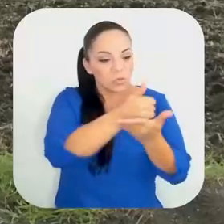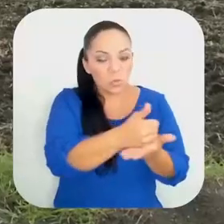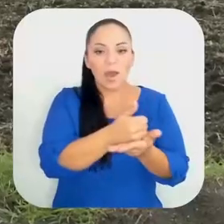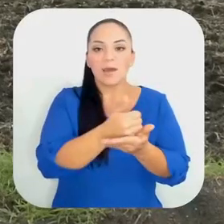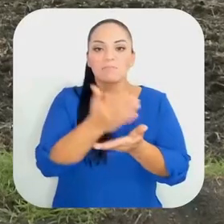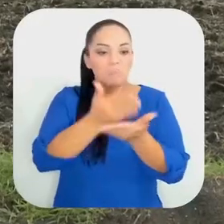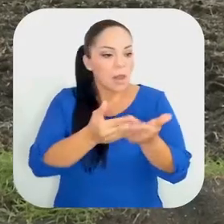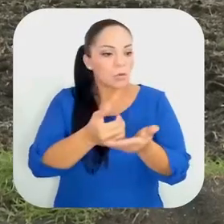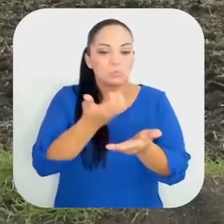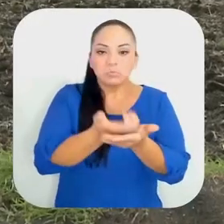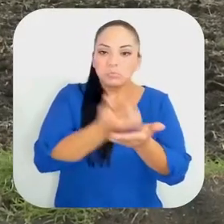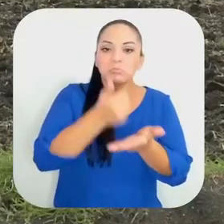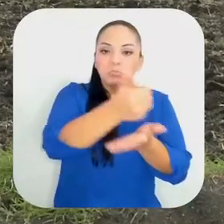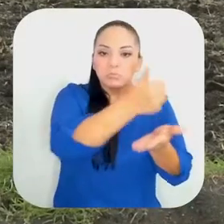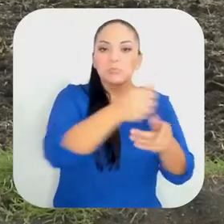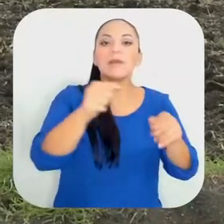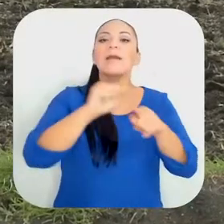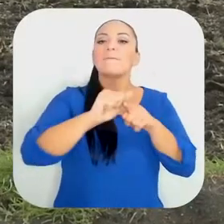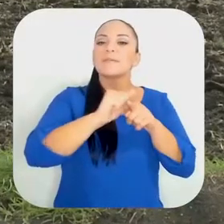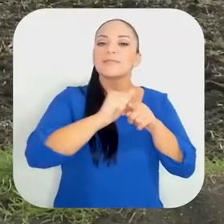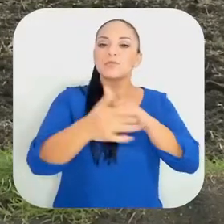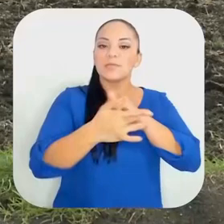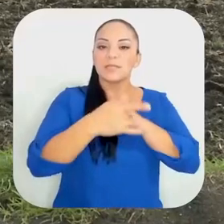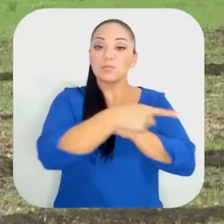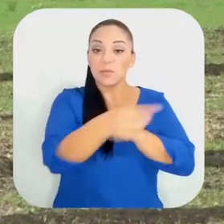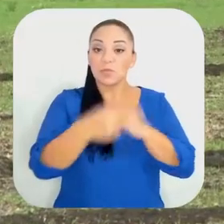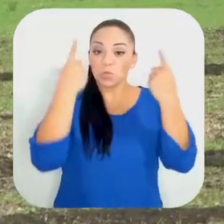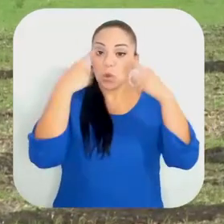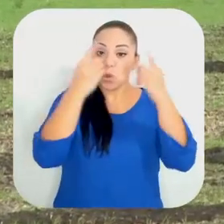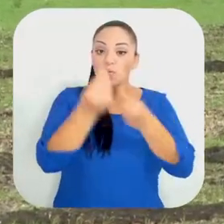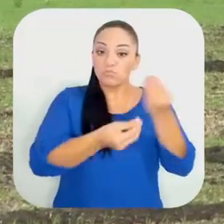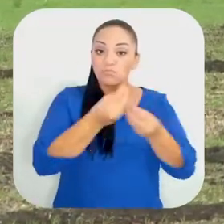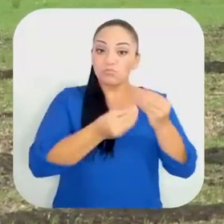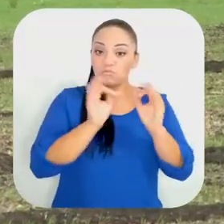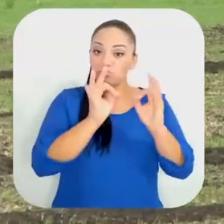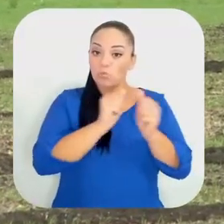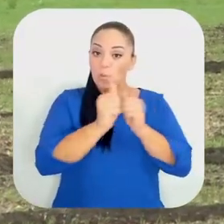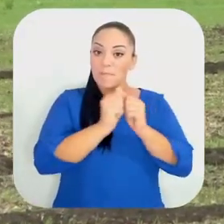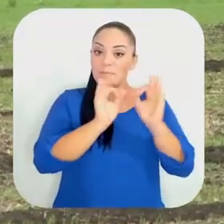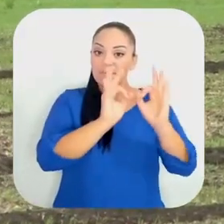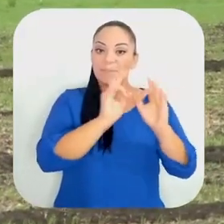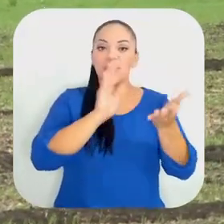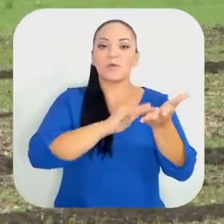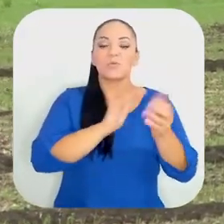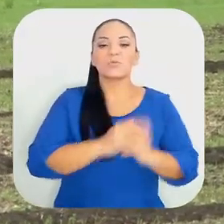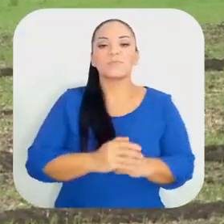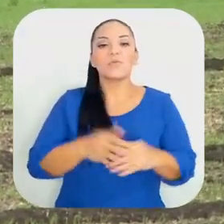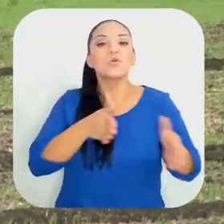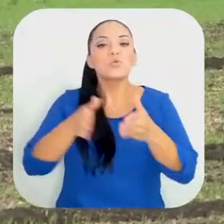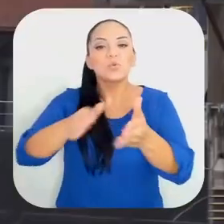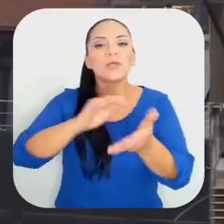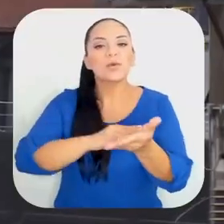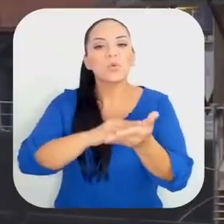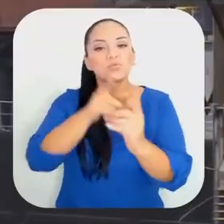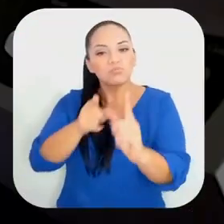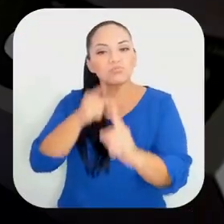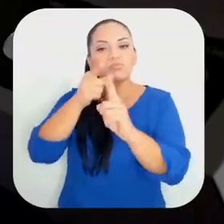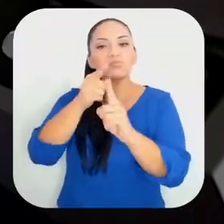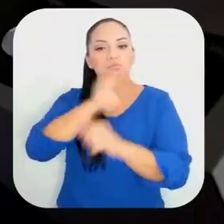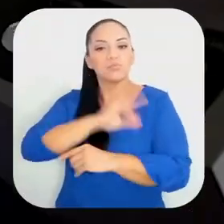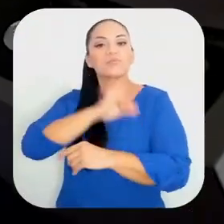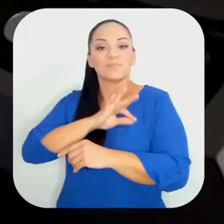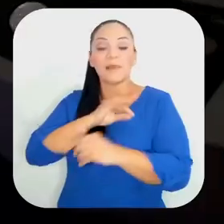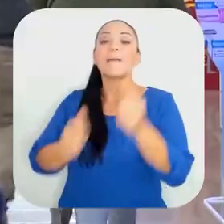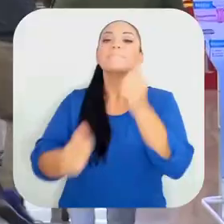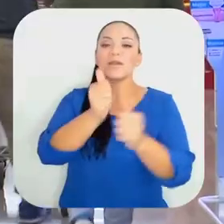Les vamos a ayudar con subsidios y capacitaciones técnicas para que puedan producir y ser más competitivos. La Ruta del